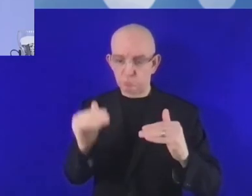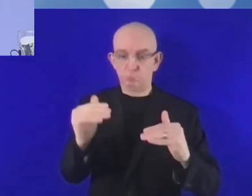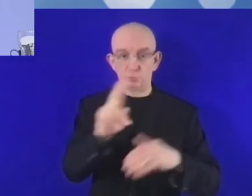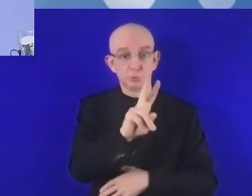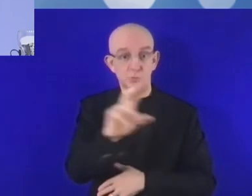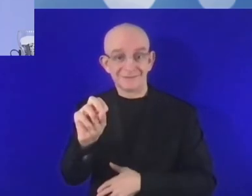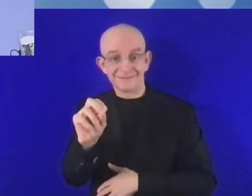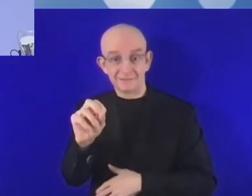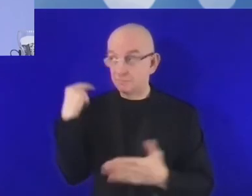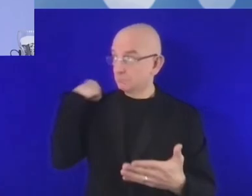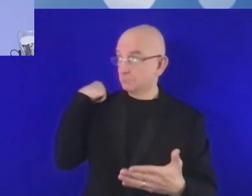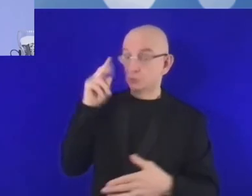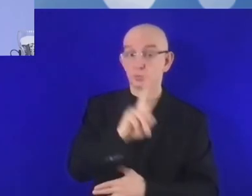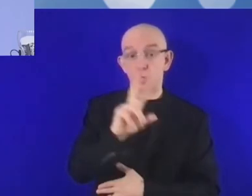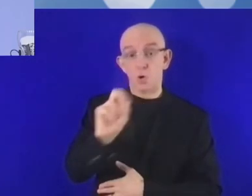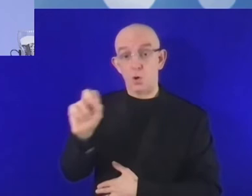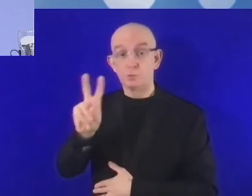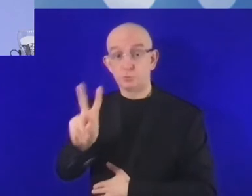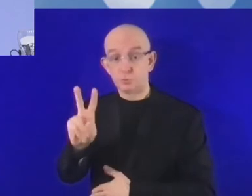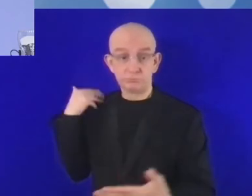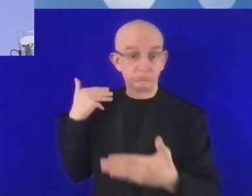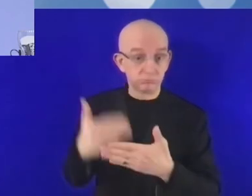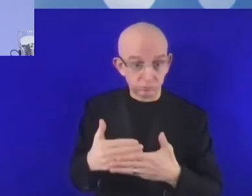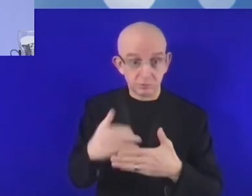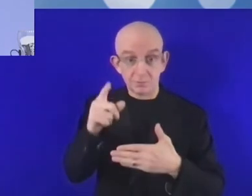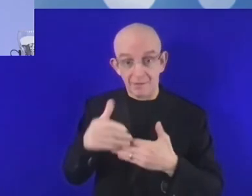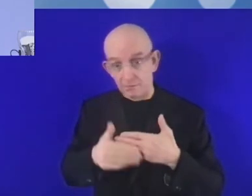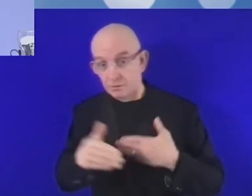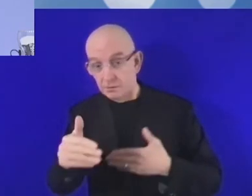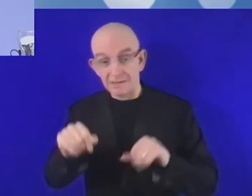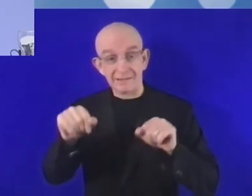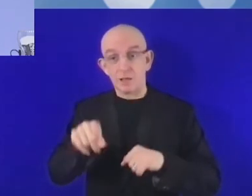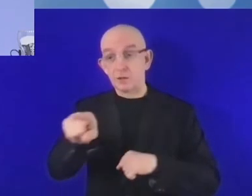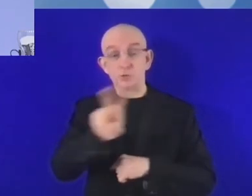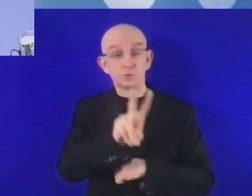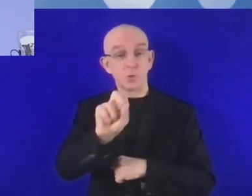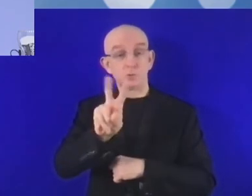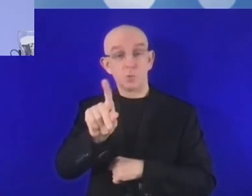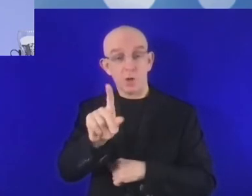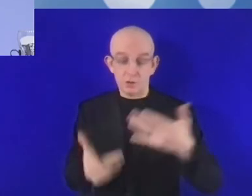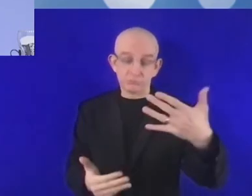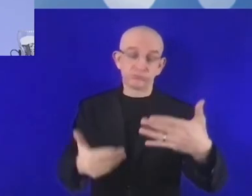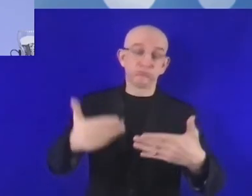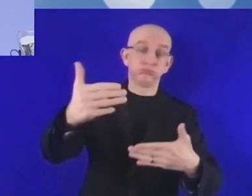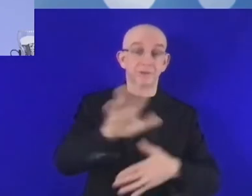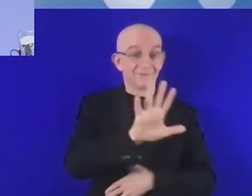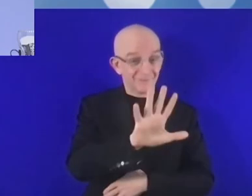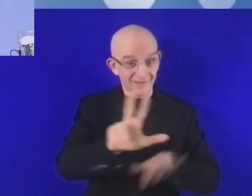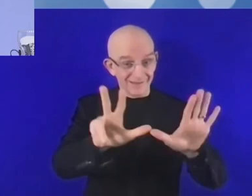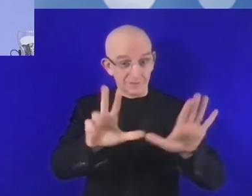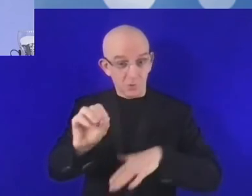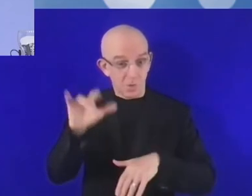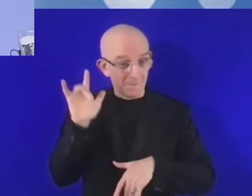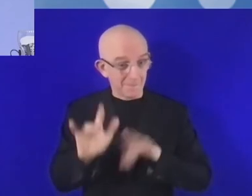nota un crecimiento bastante pronunciado. Además, se dice que las inversiones de este tipo rondan los